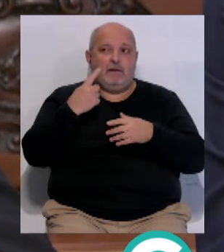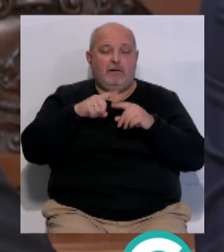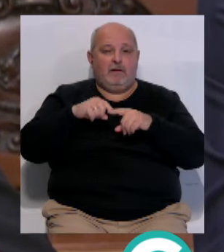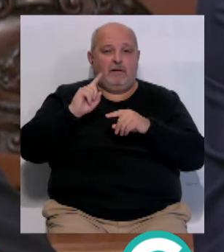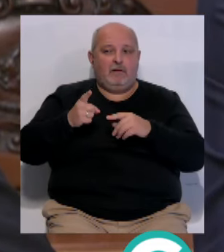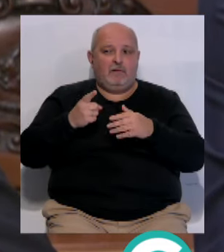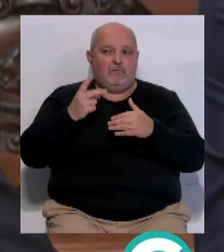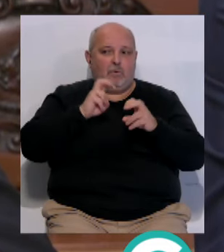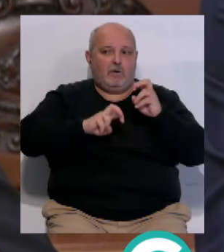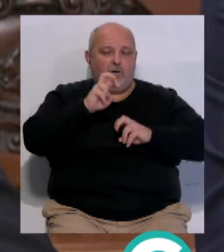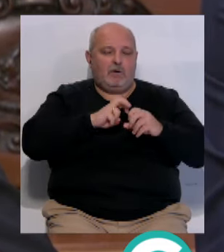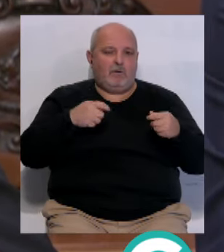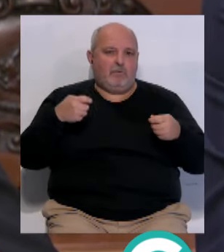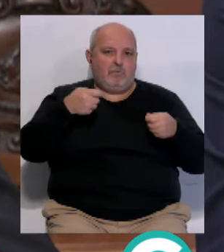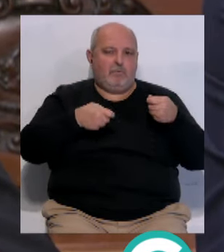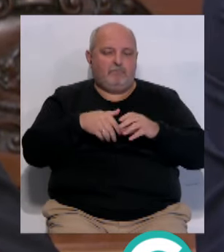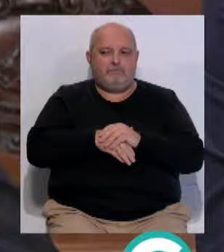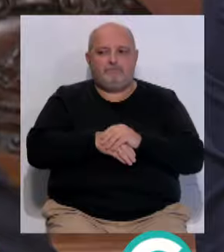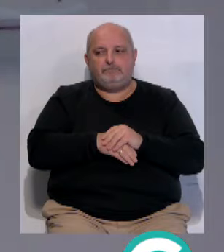dediquemos a eso... ...tendremos que poner una cosa u otra.